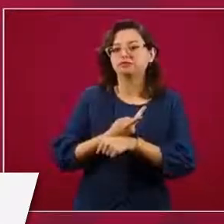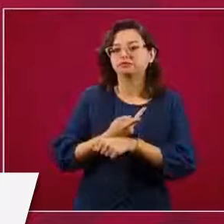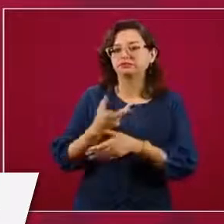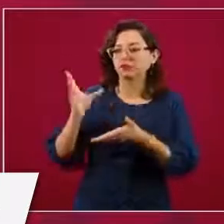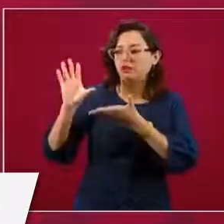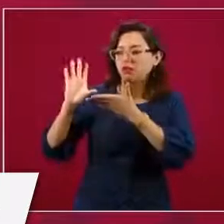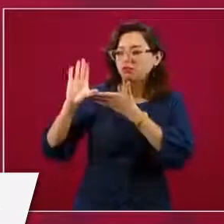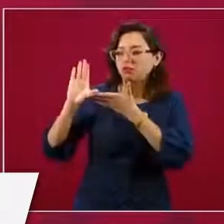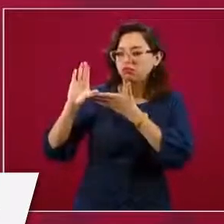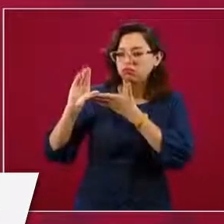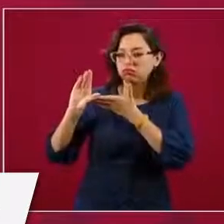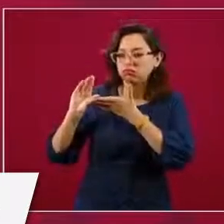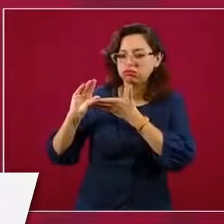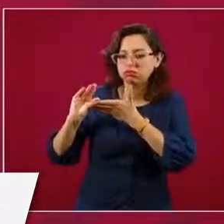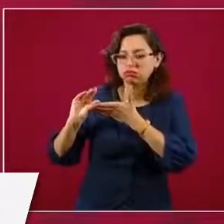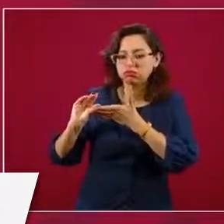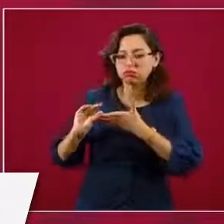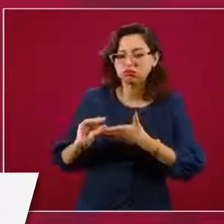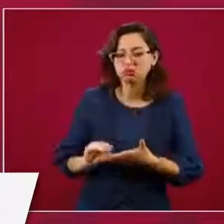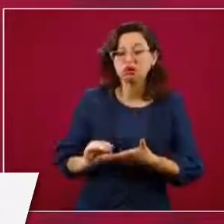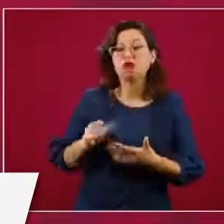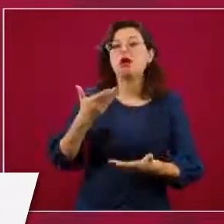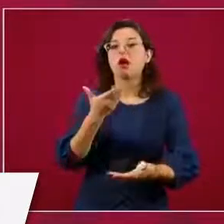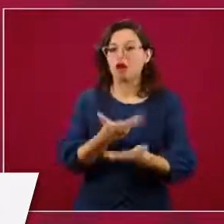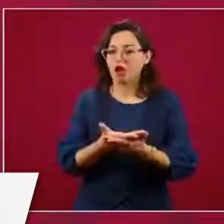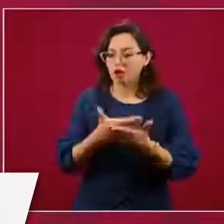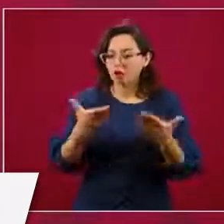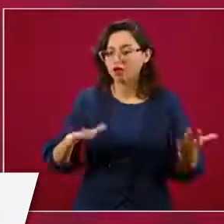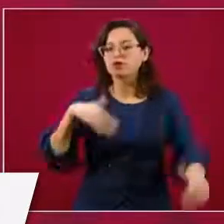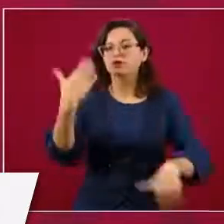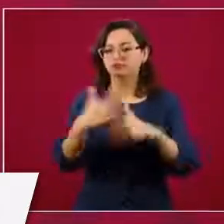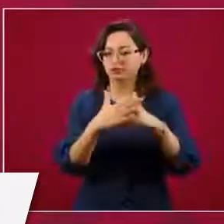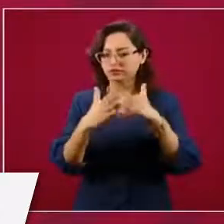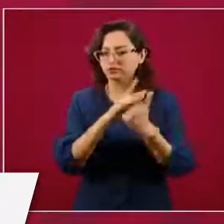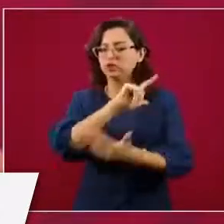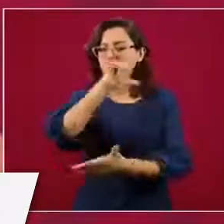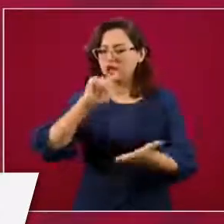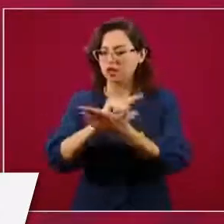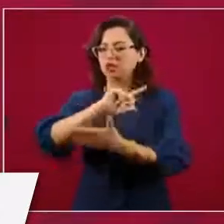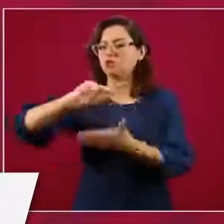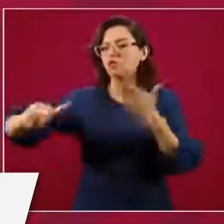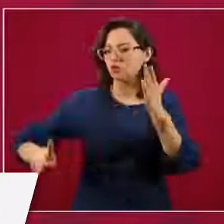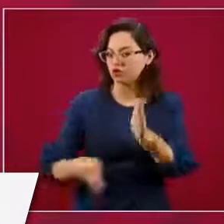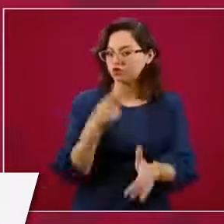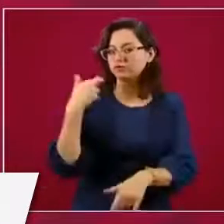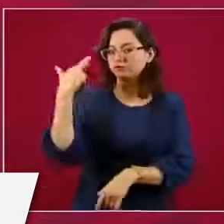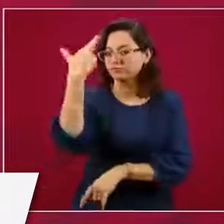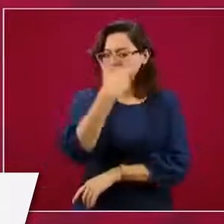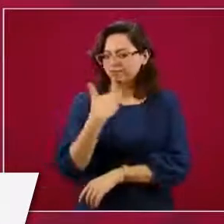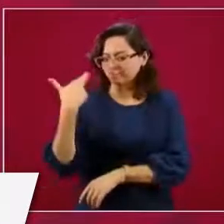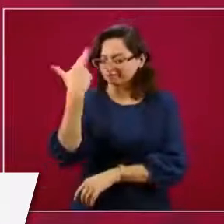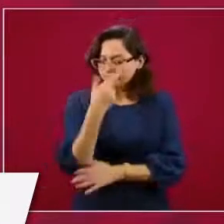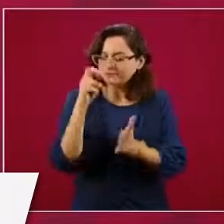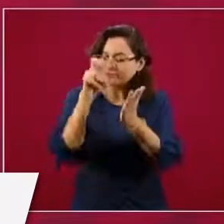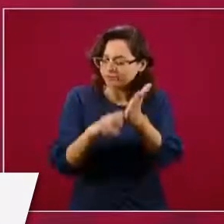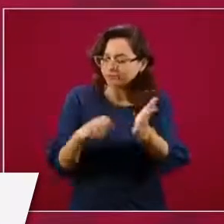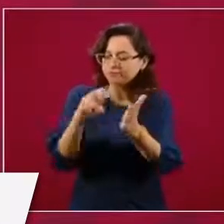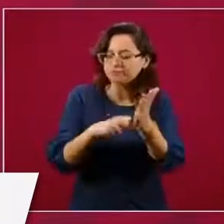Entonces, eso lo vamos a revisar buscando la conciliación